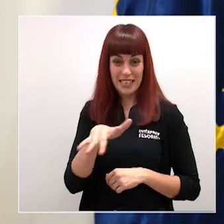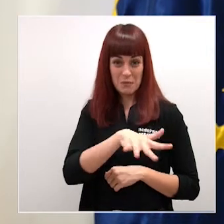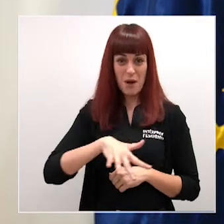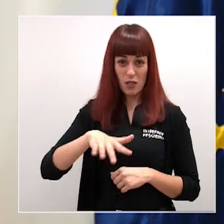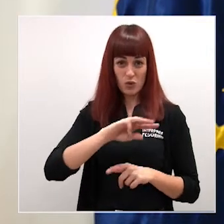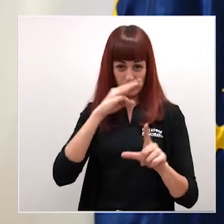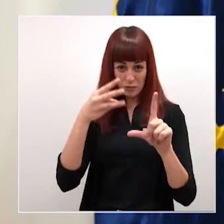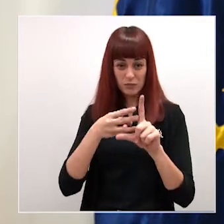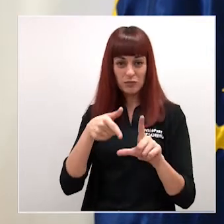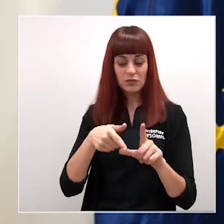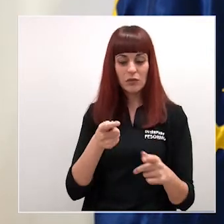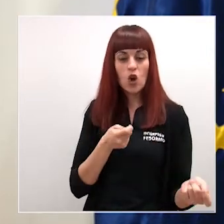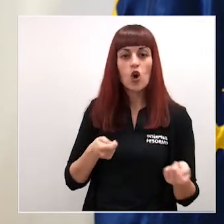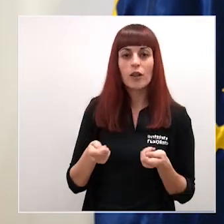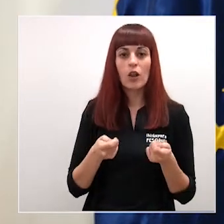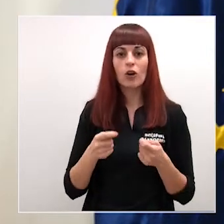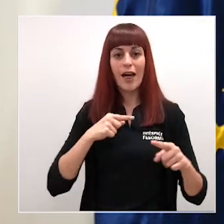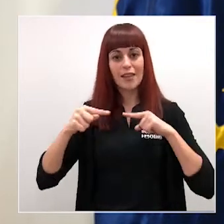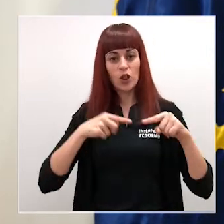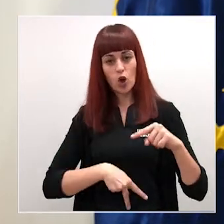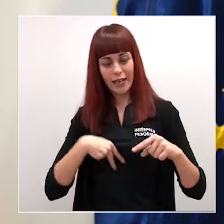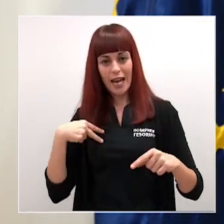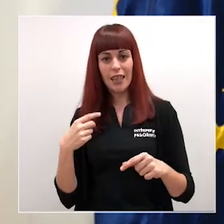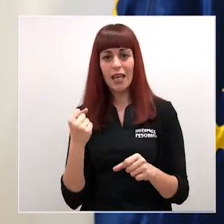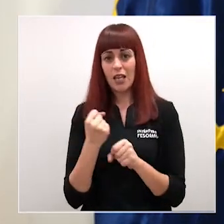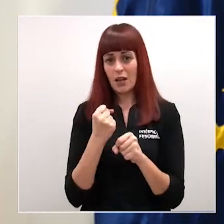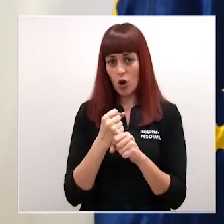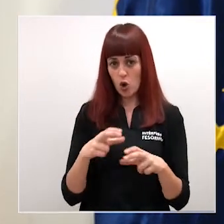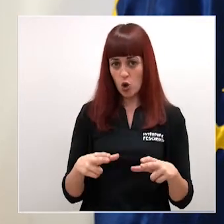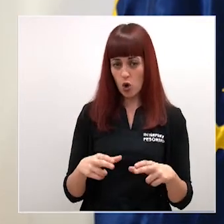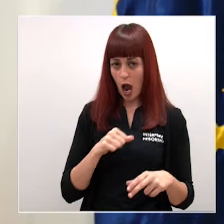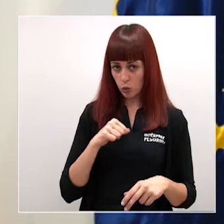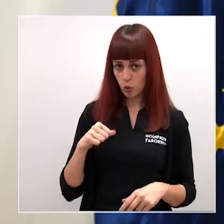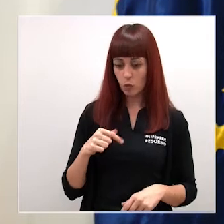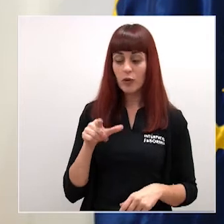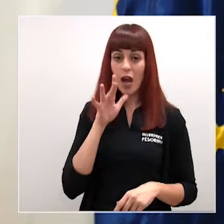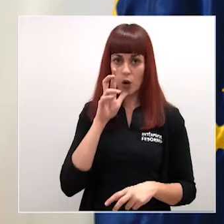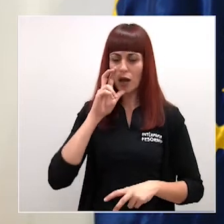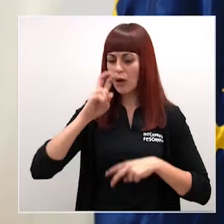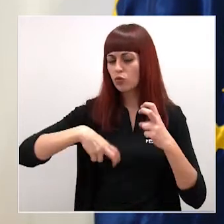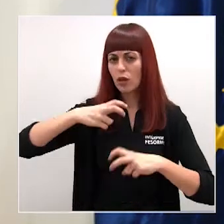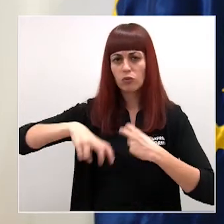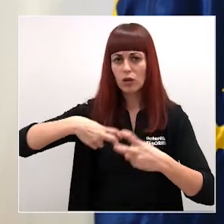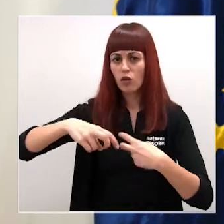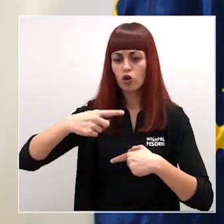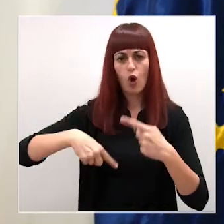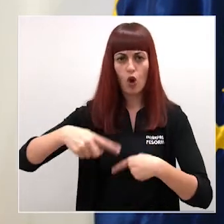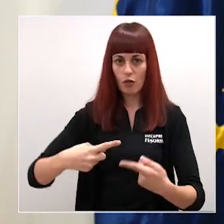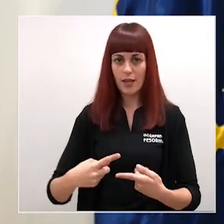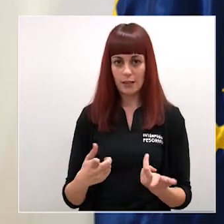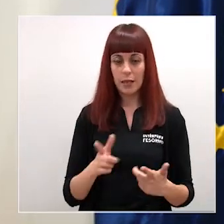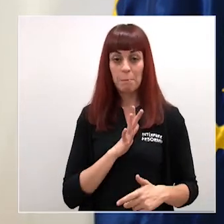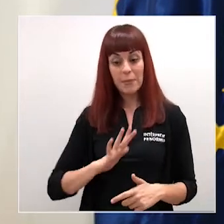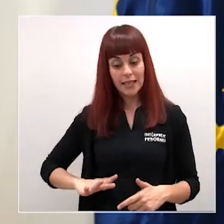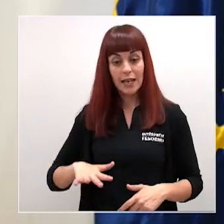coordinado por la Dirección General de Economía Social y Trabajo Autónomo estará vivo y se estará actualizando continuamente mientras se habilita el espacio del